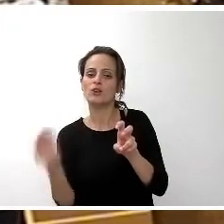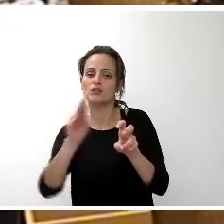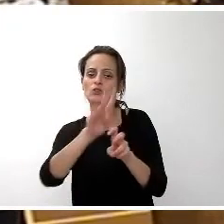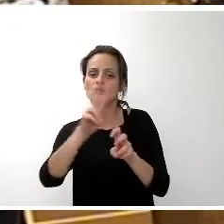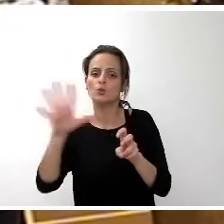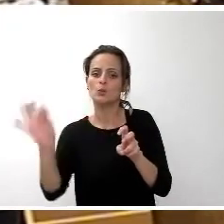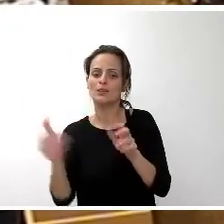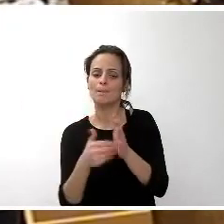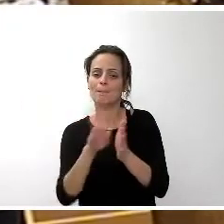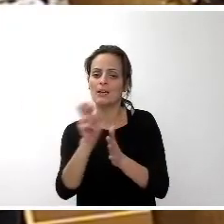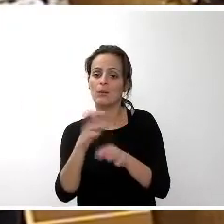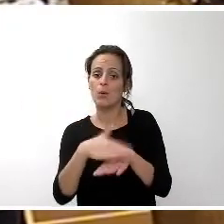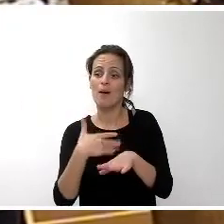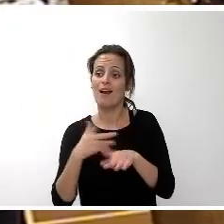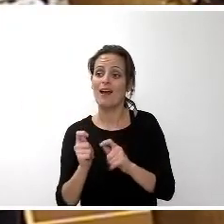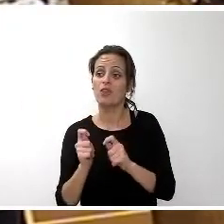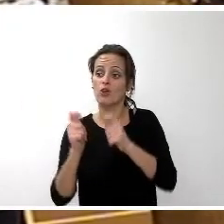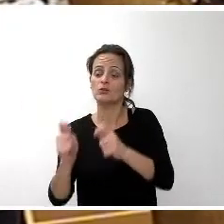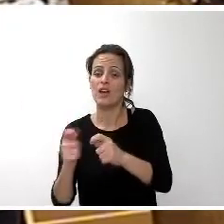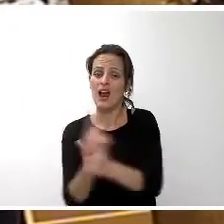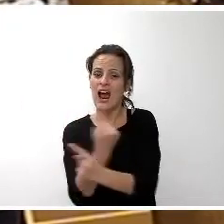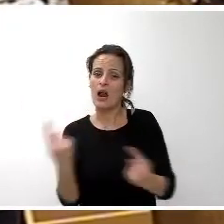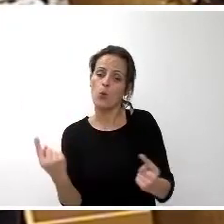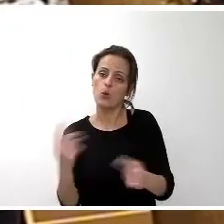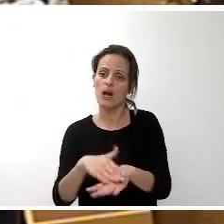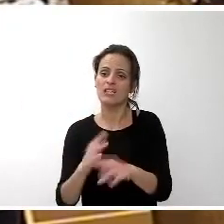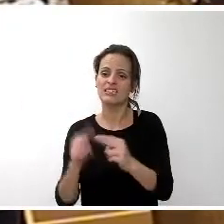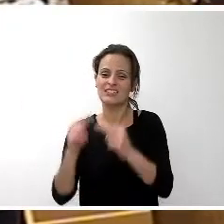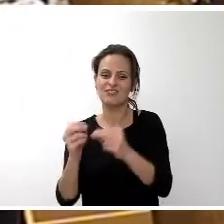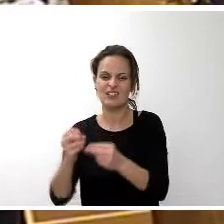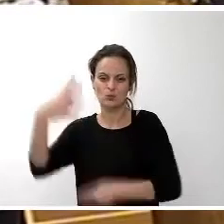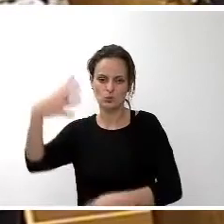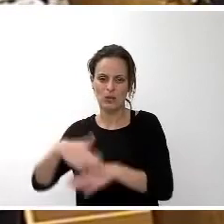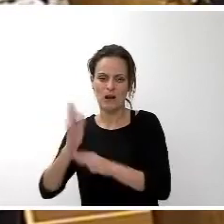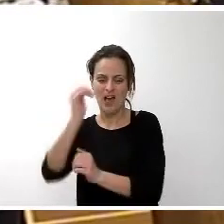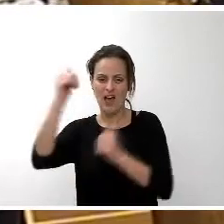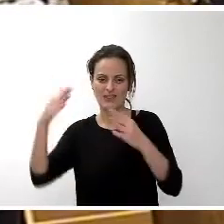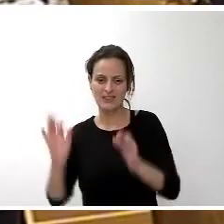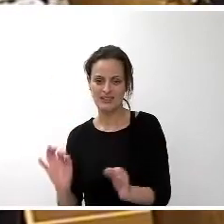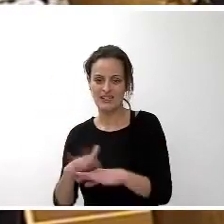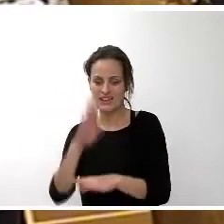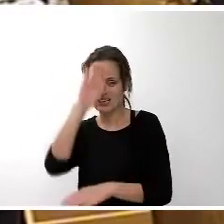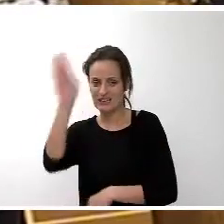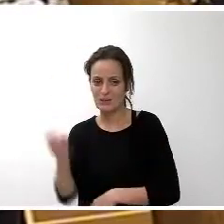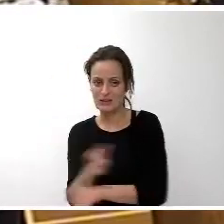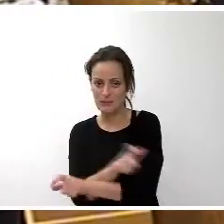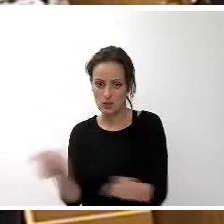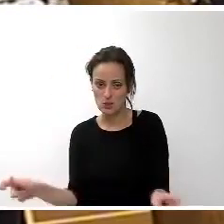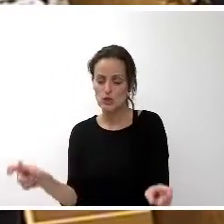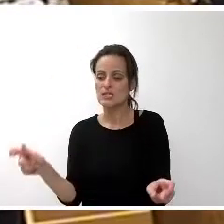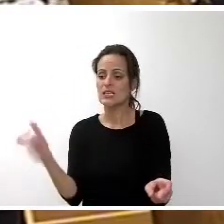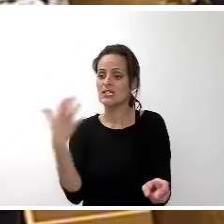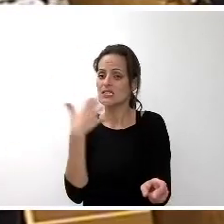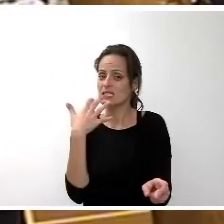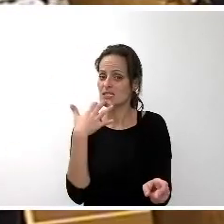poder dotar alguna infraestructura algún espacio en el que atendiesen directamente a los ciudadanos que quieran ver